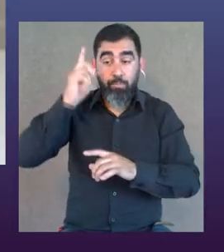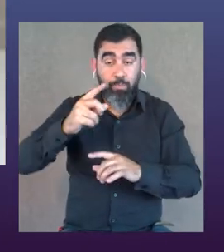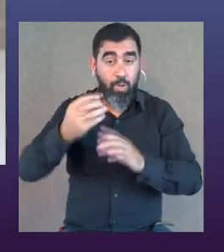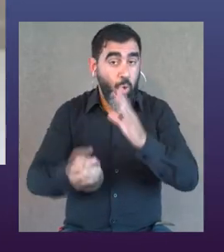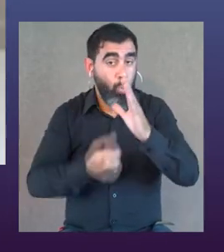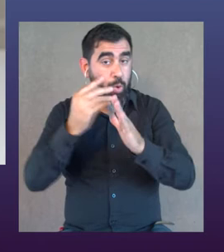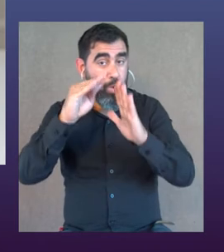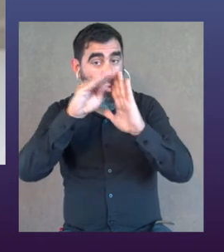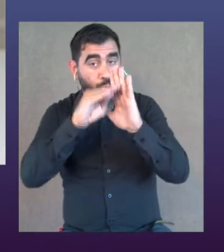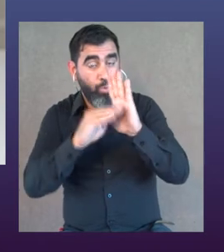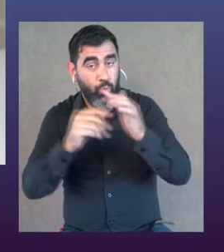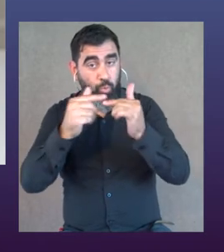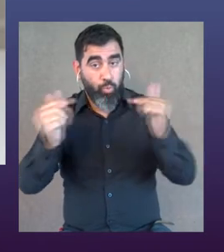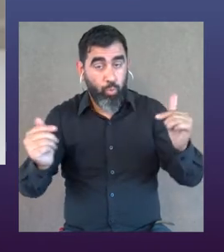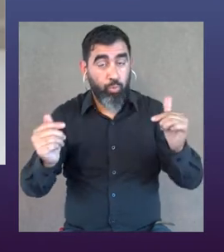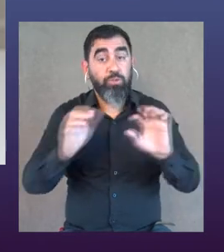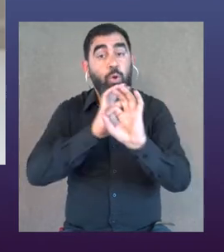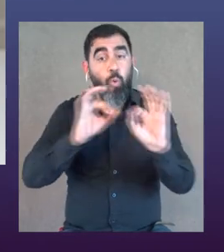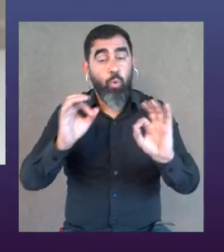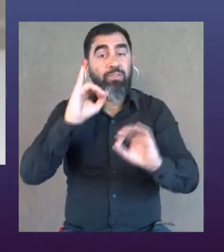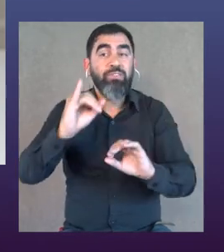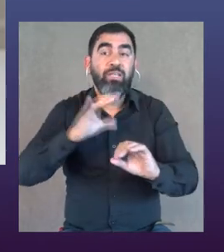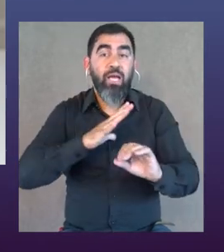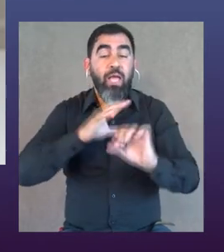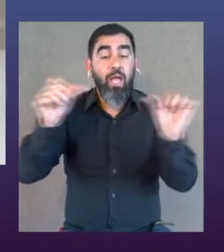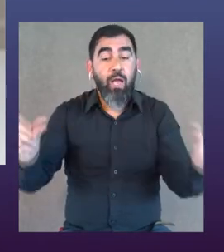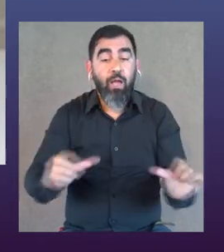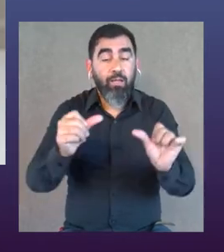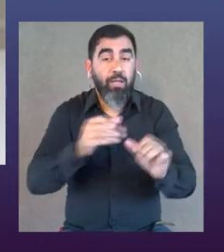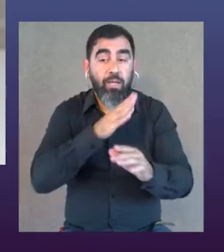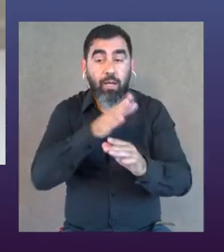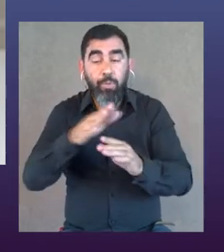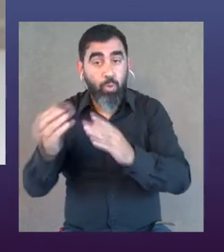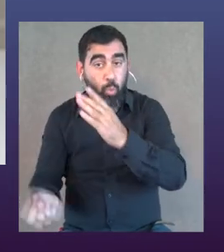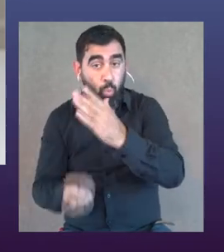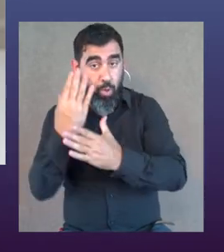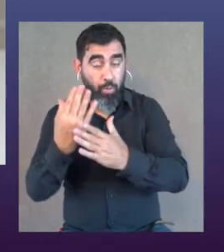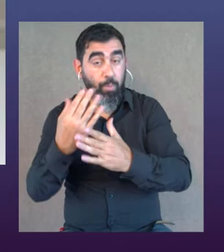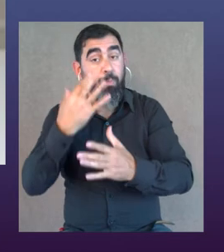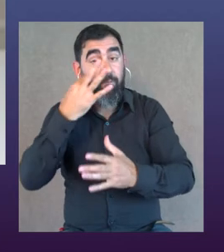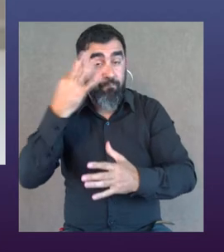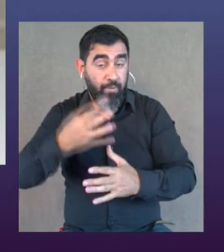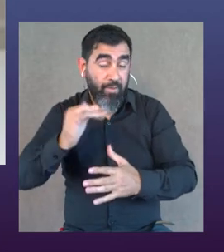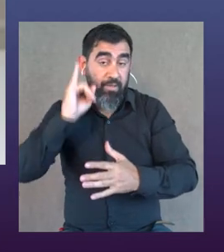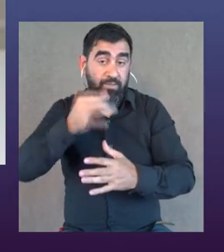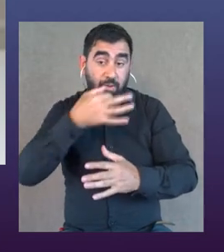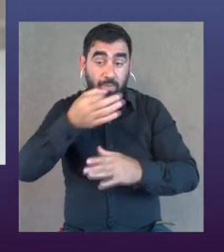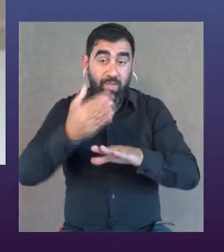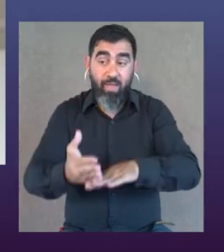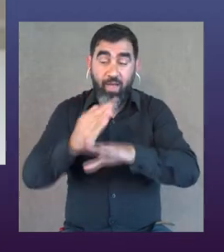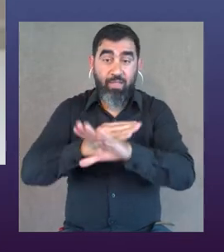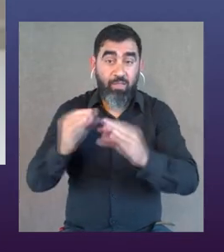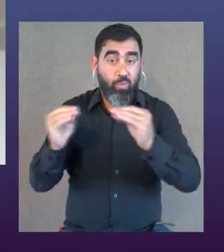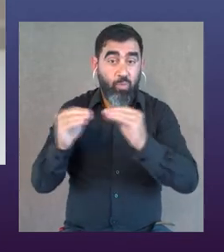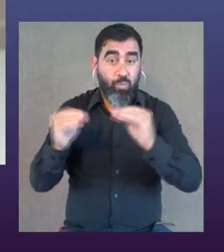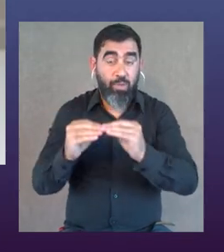gobiernos implantan medidas, si hay líneas de actuación que seguir. Y en realidad es verdad,